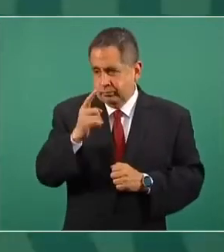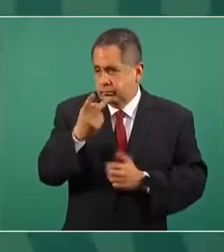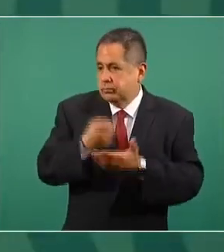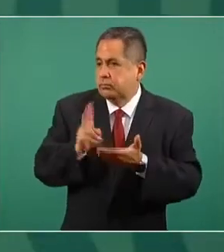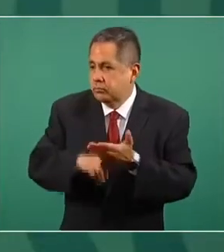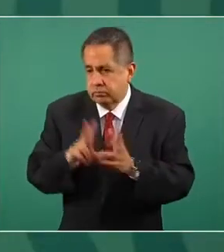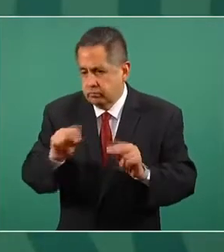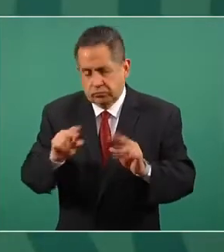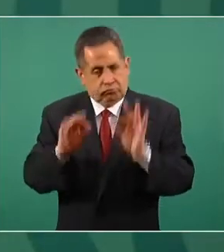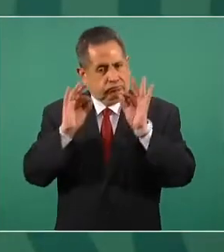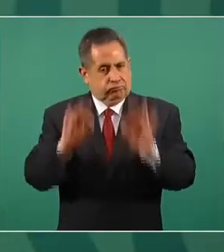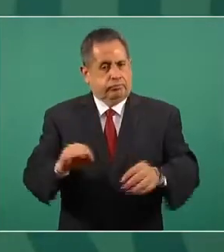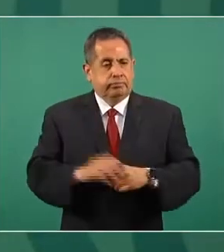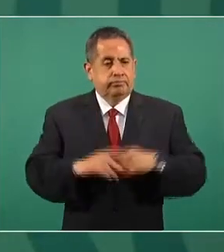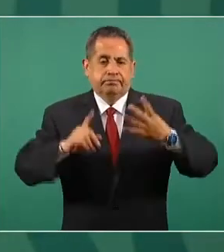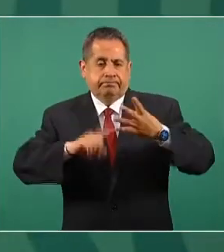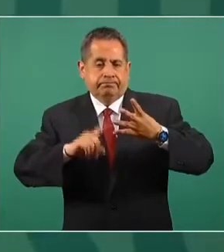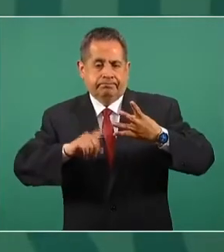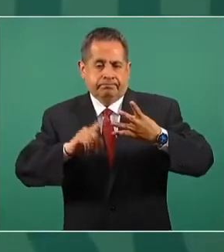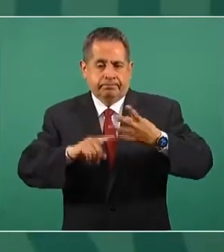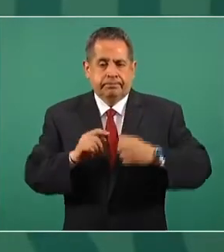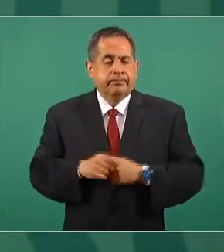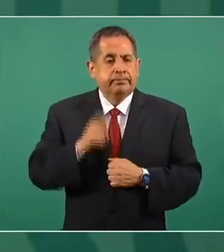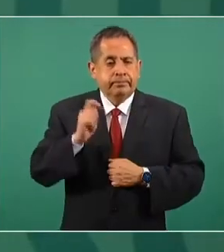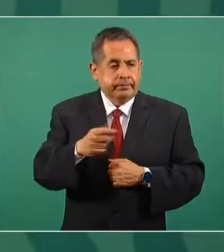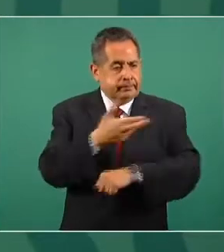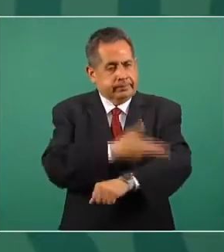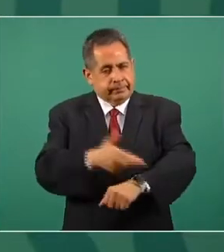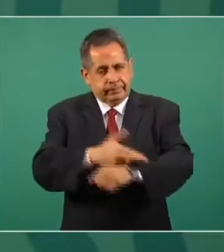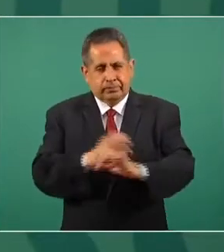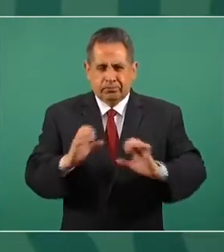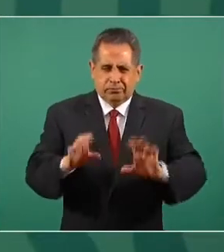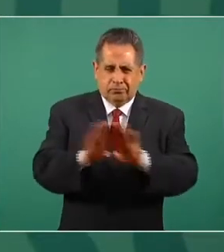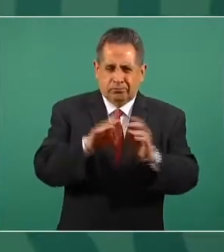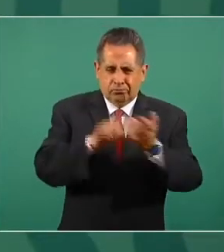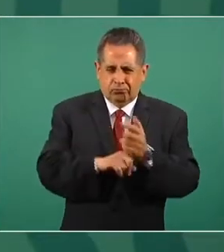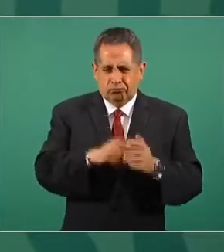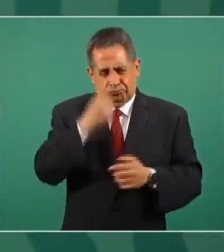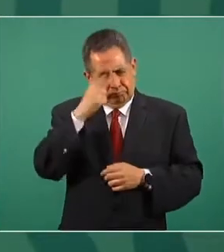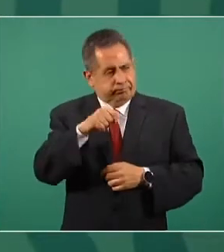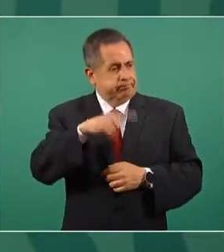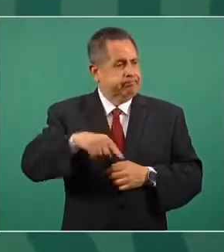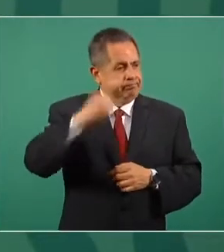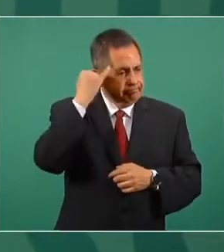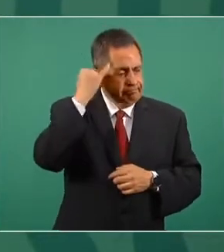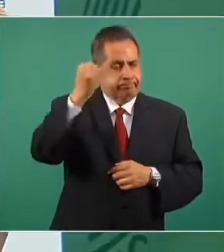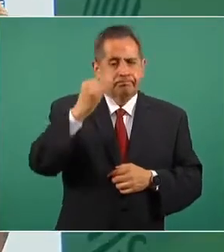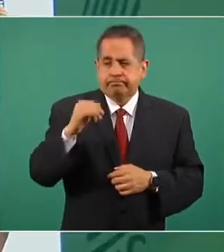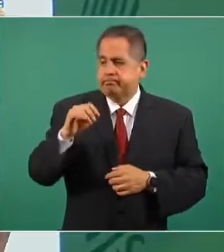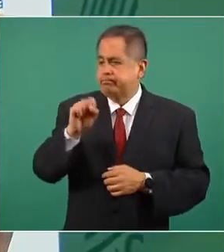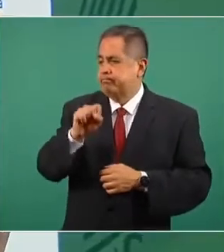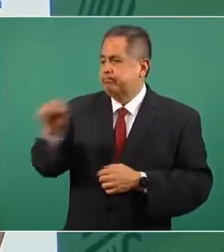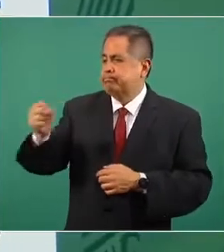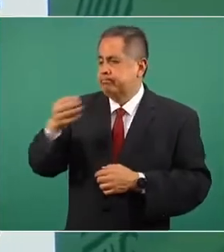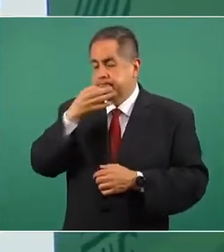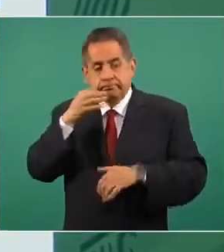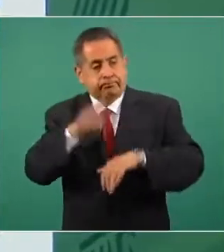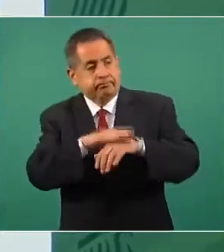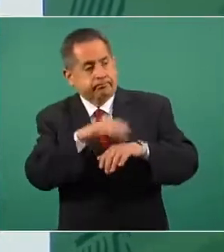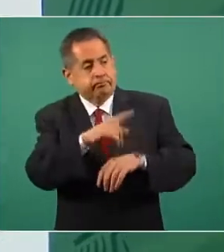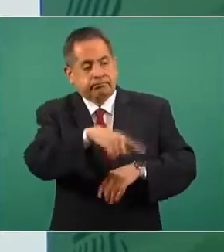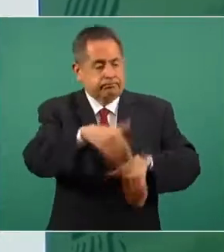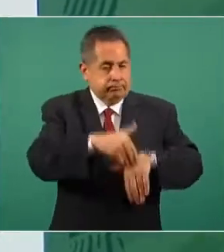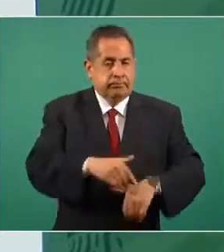vacuna. Cuarto, instrumentar las medidas de prevención y control pertinentes conforme a los criterios que emita la Secretaría de Salud. Y